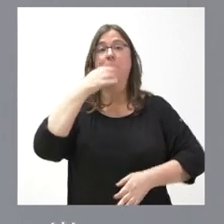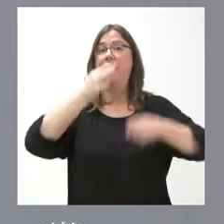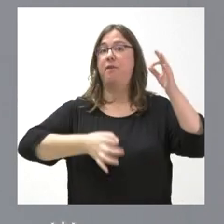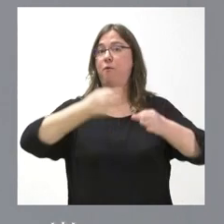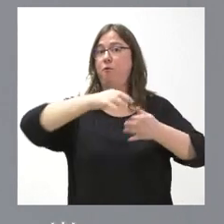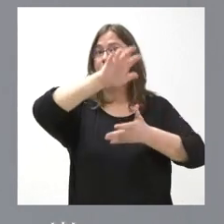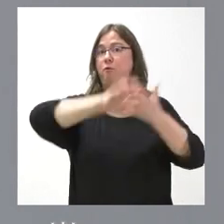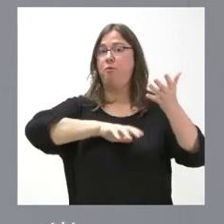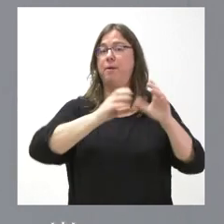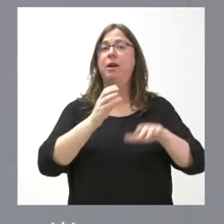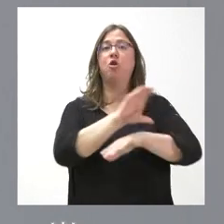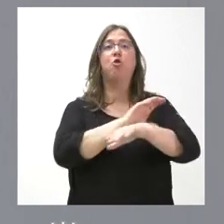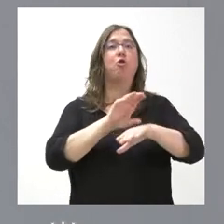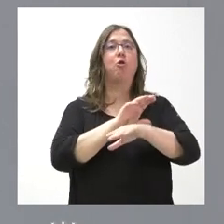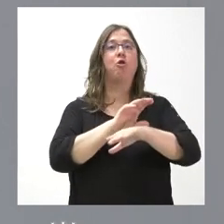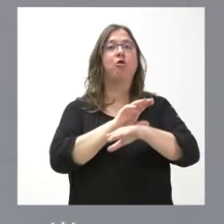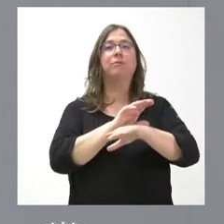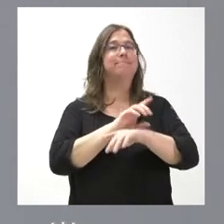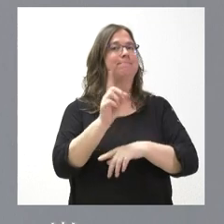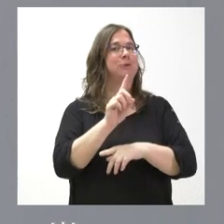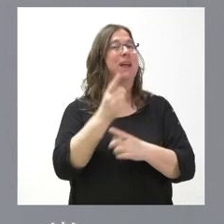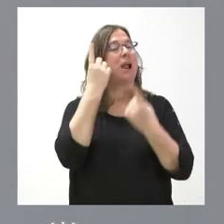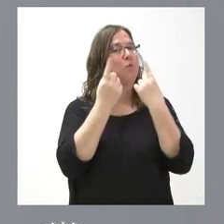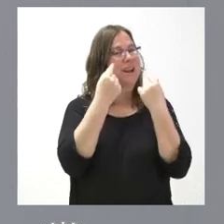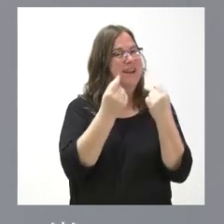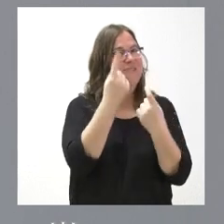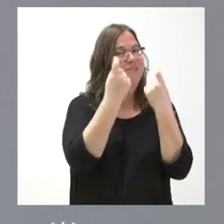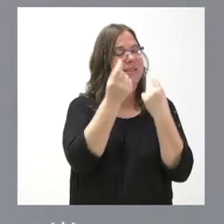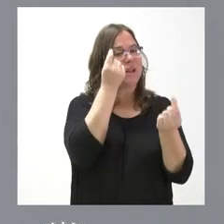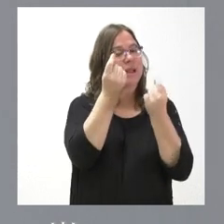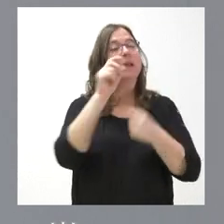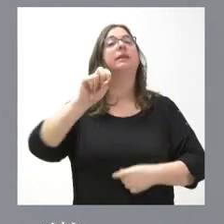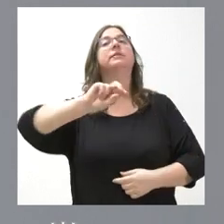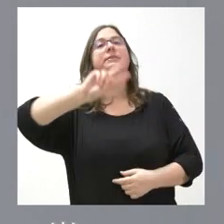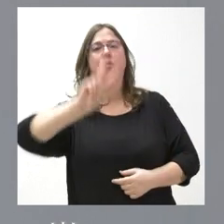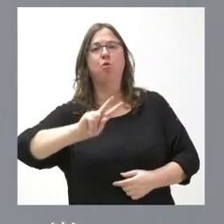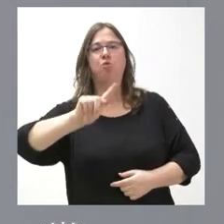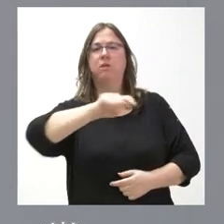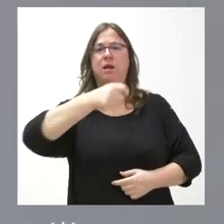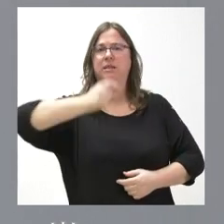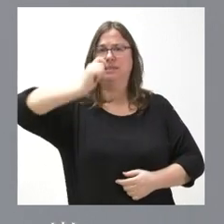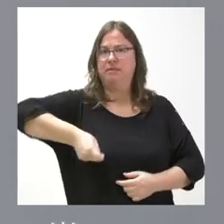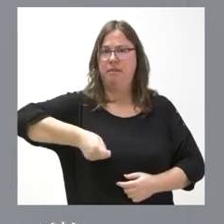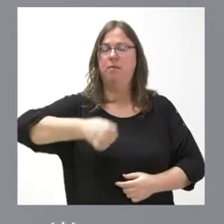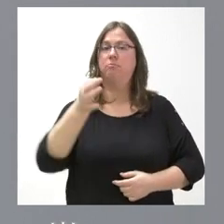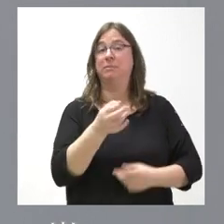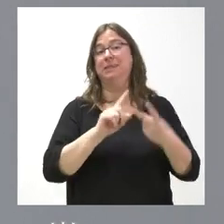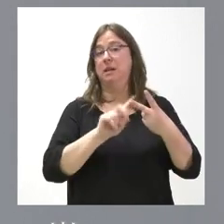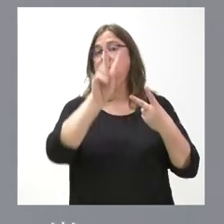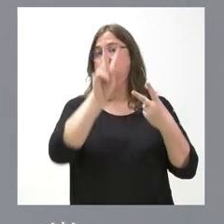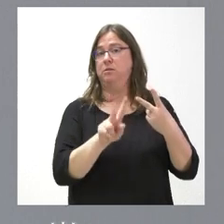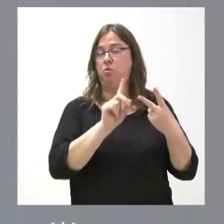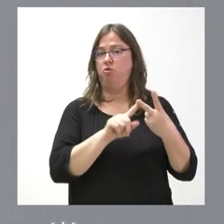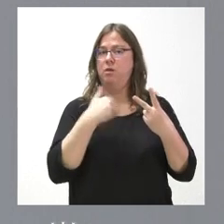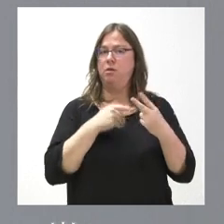se disponía en la consejería, no era ejecutiva en algún aspecto concreto, y esta segunda sentencia sí que lo es. Y, por tanto, en la medida que hay una segunda sentencia